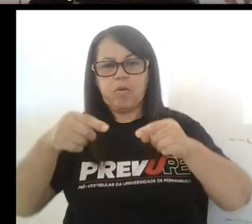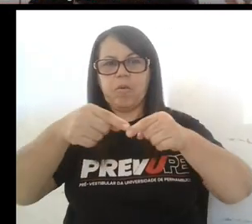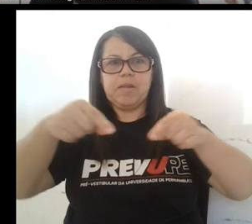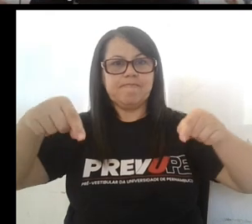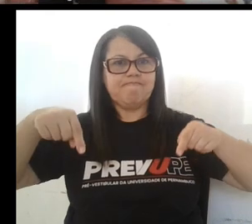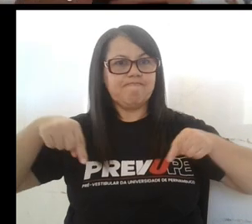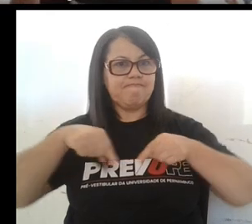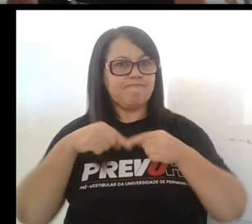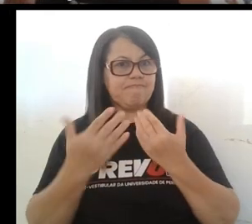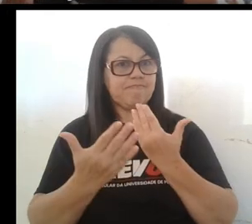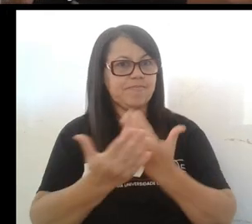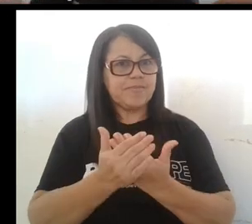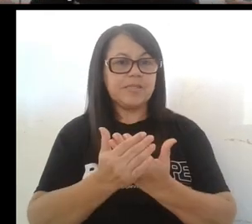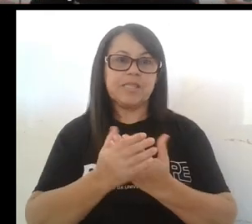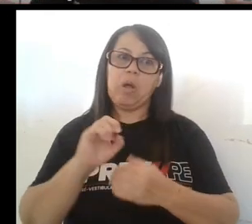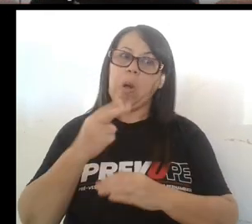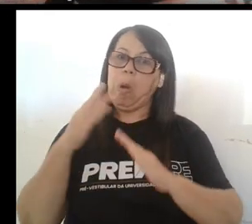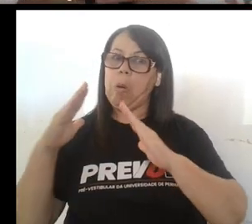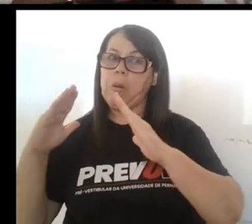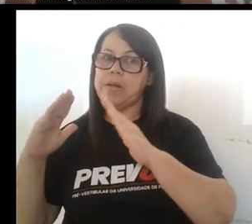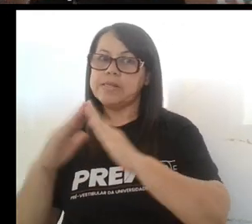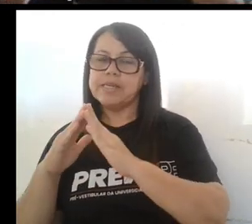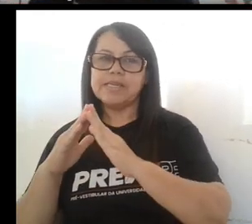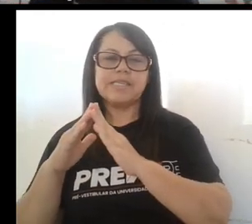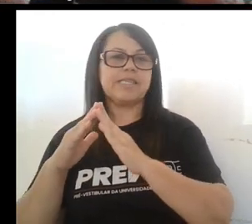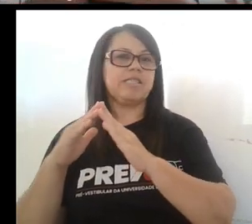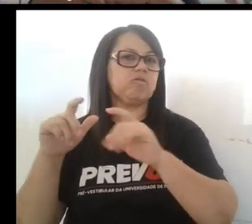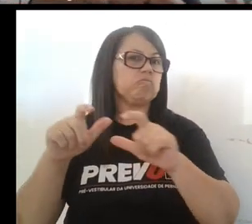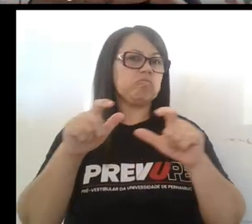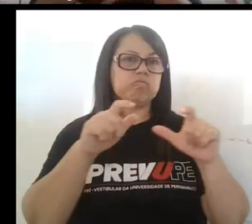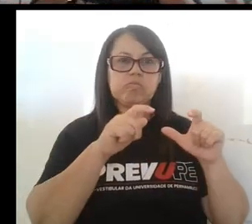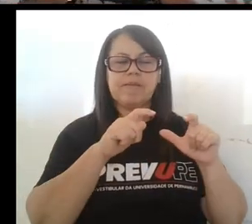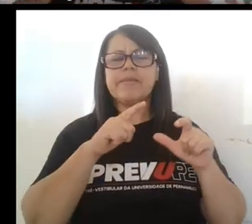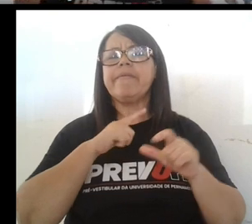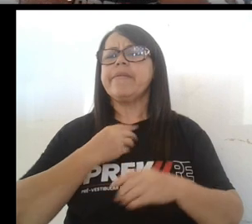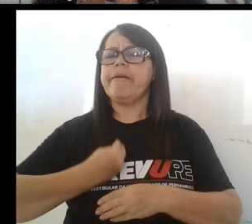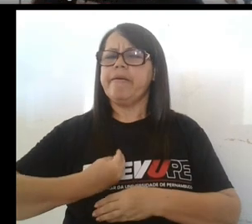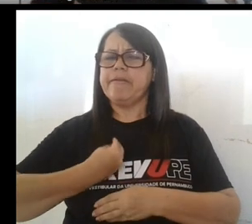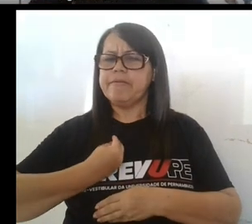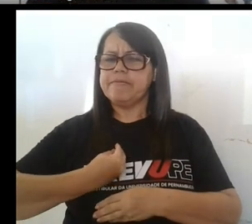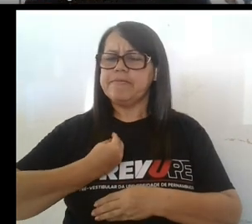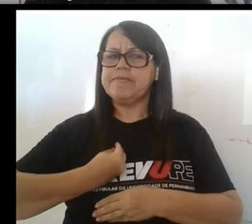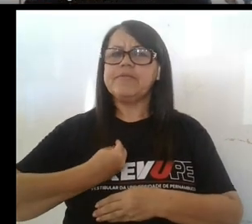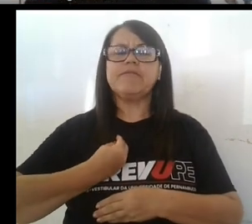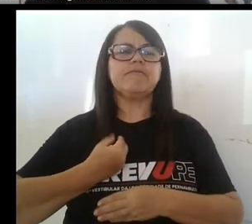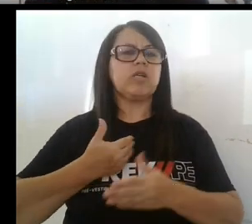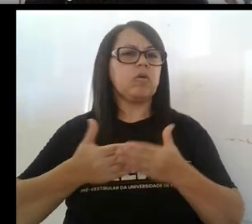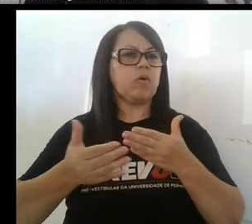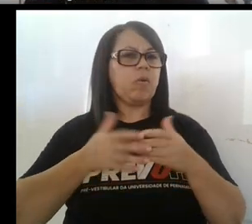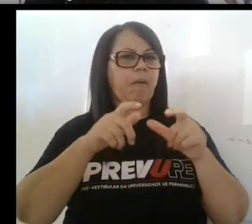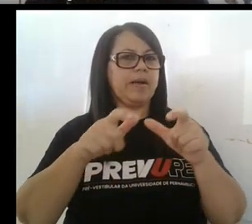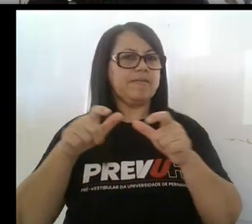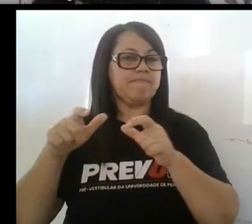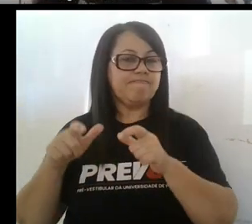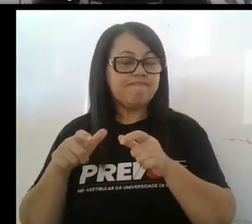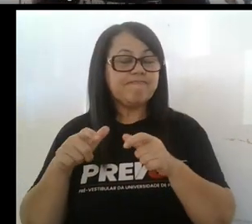salón de clase, de nuestra casa, de la calle, en fin, están presentes en